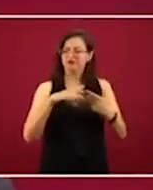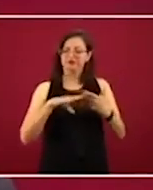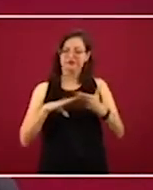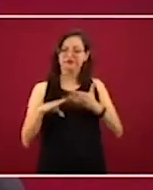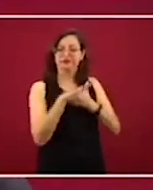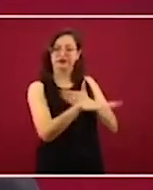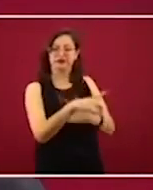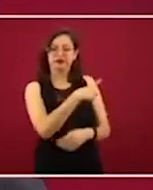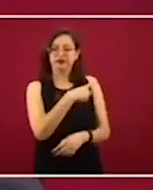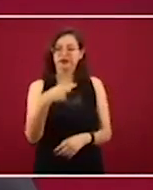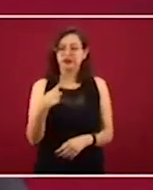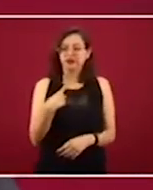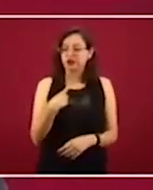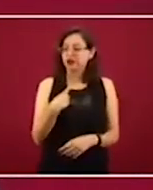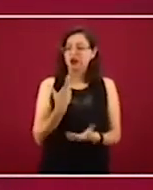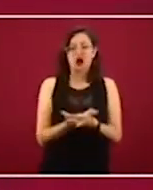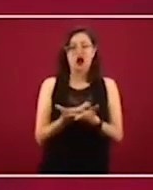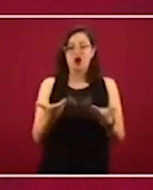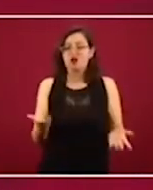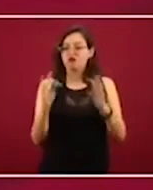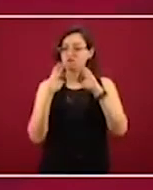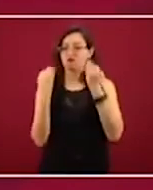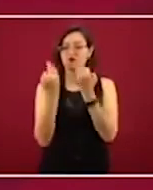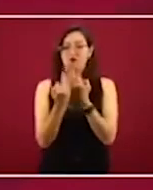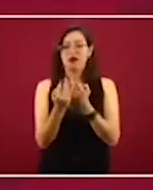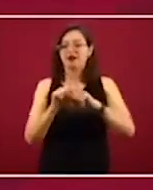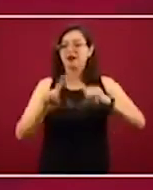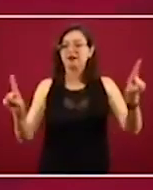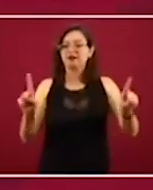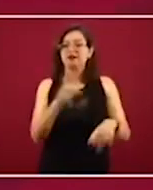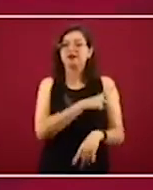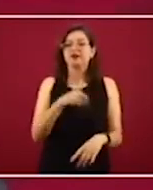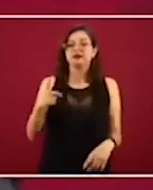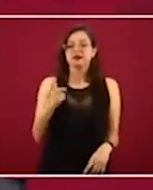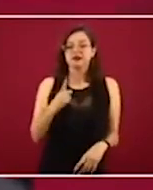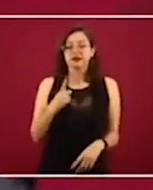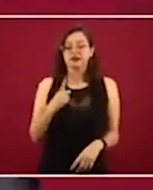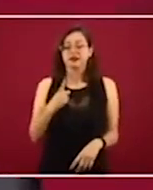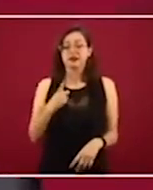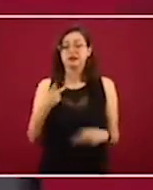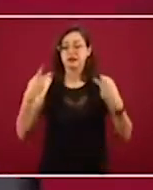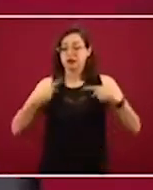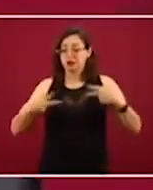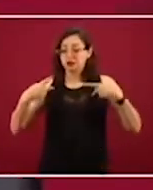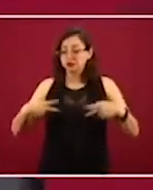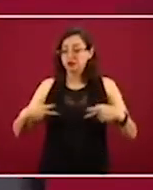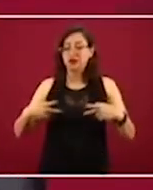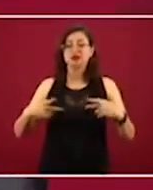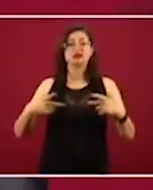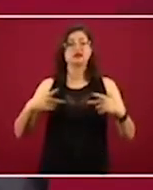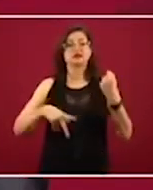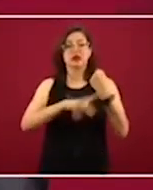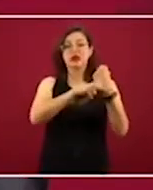Se tiene que actuar de otra forma y se tiene que garantizar el acceso de todas y de todos los países